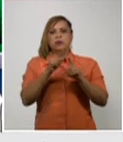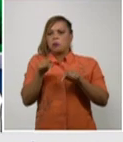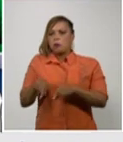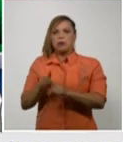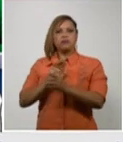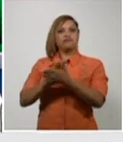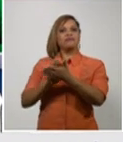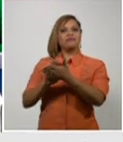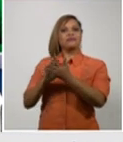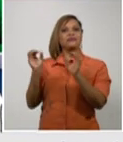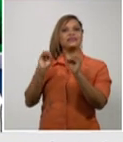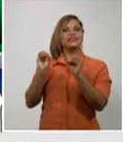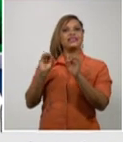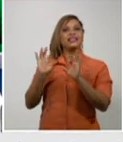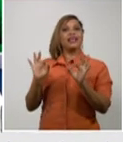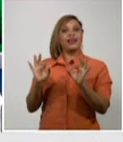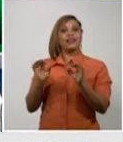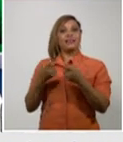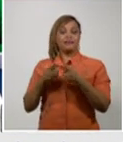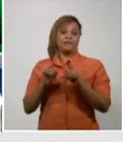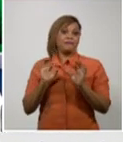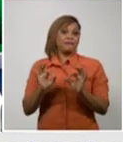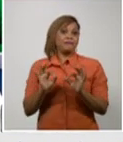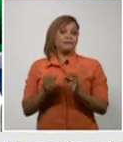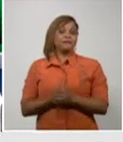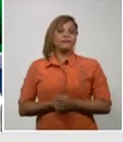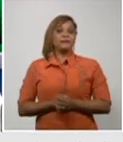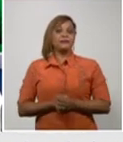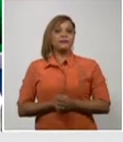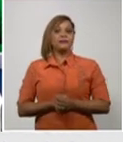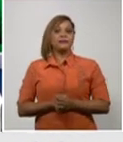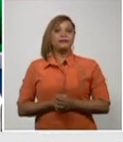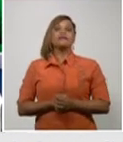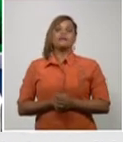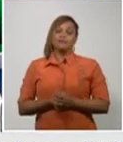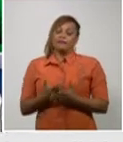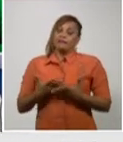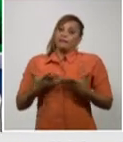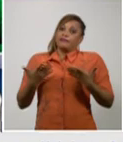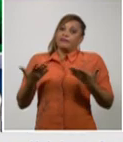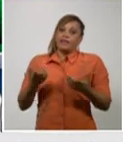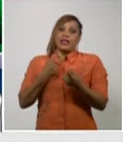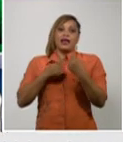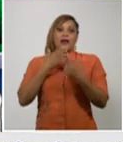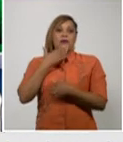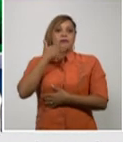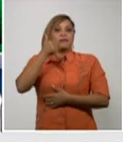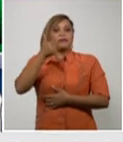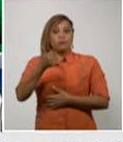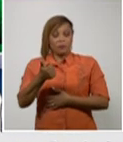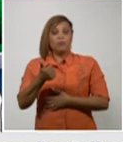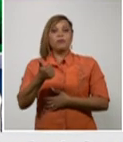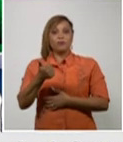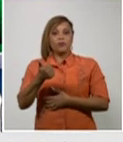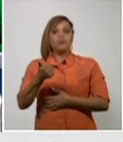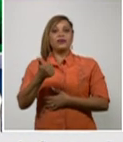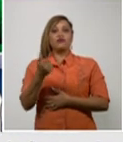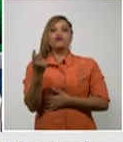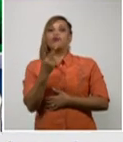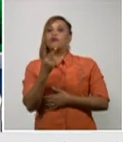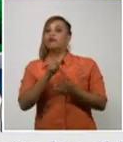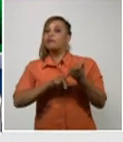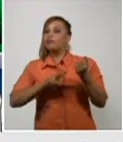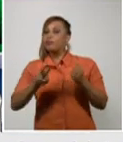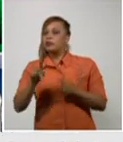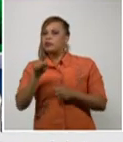eso bueno tenemos que también coger un poco de respiro ver un poco de luz son dos territorios en los cuales se viene